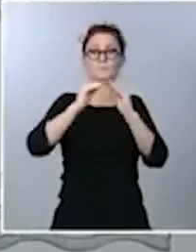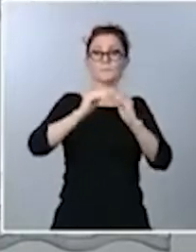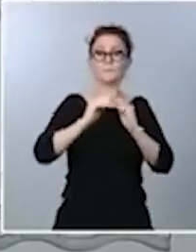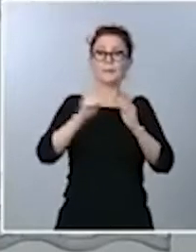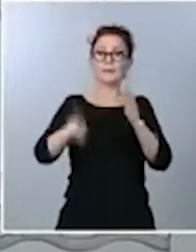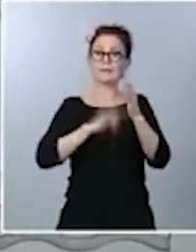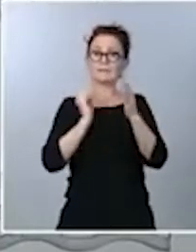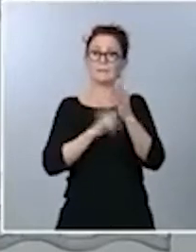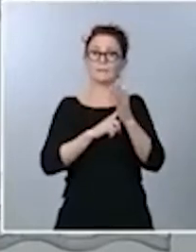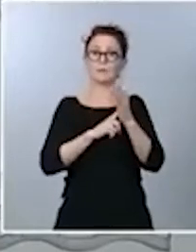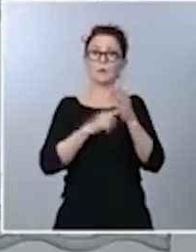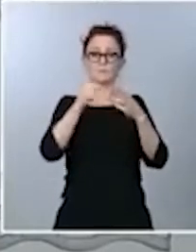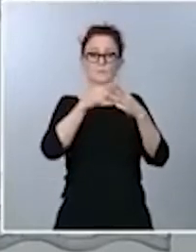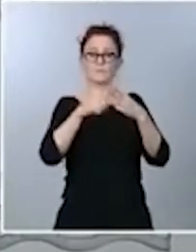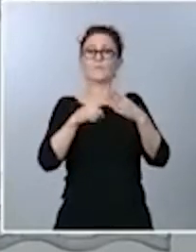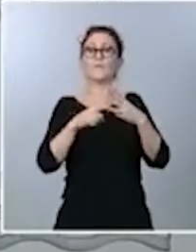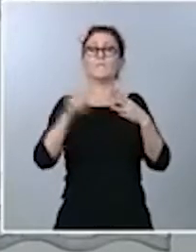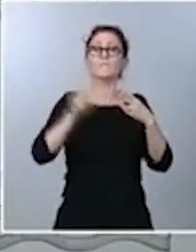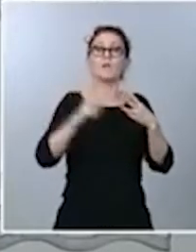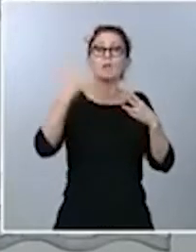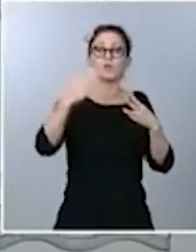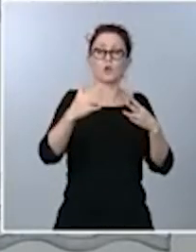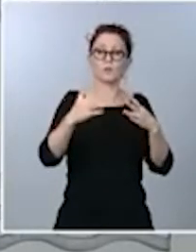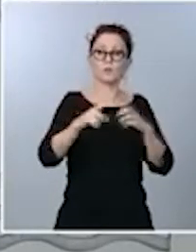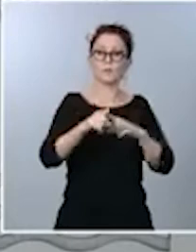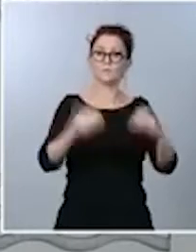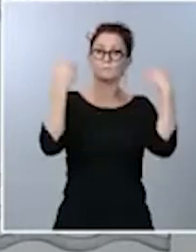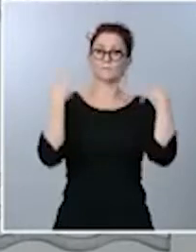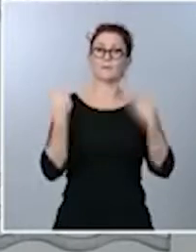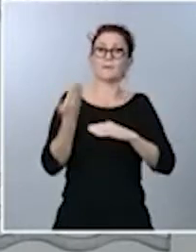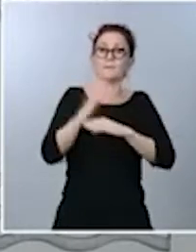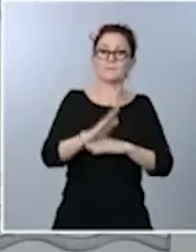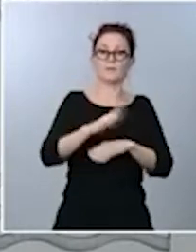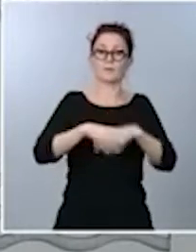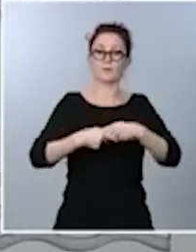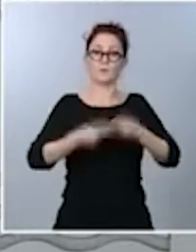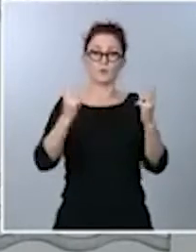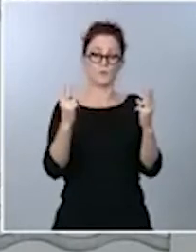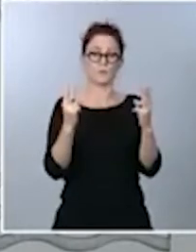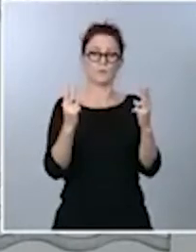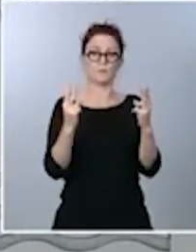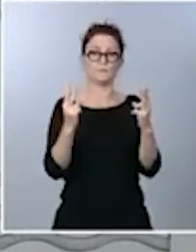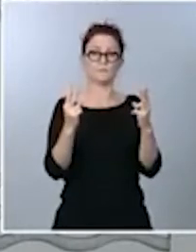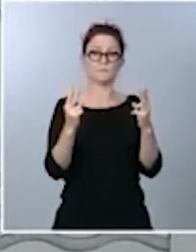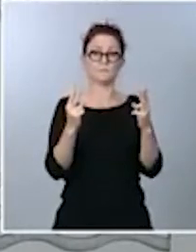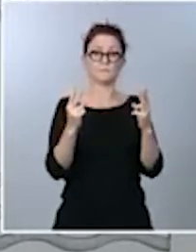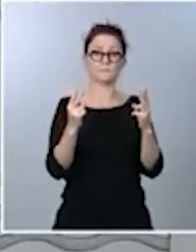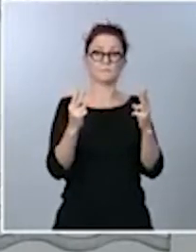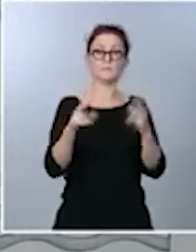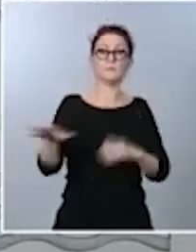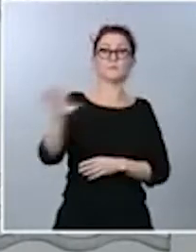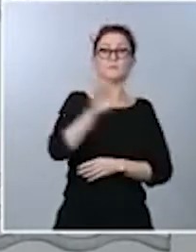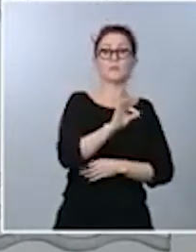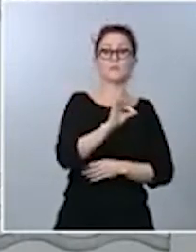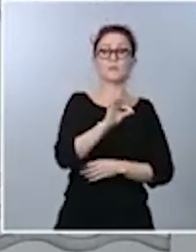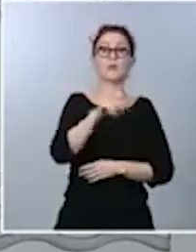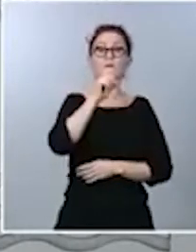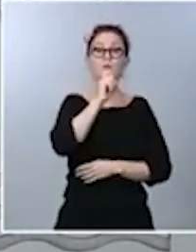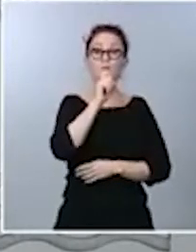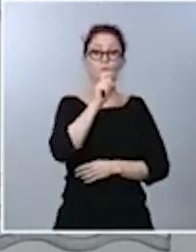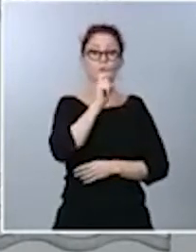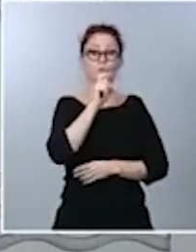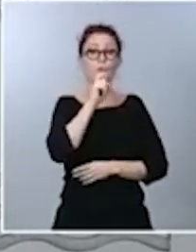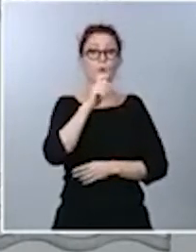directamente del pueblo. Es decir, tienen que tener la representación democrática que se decide, como no puede ser de otra manera, por parte de los